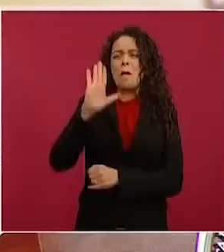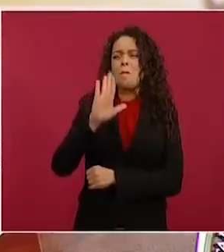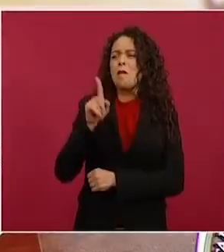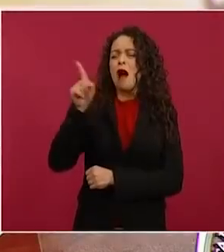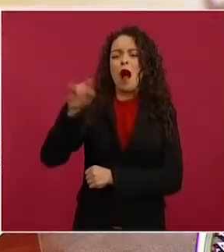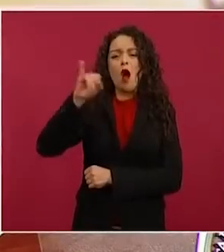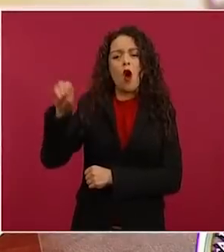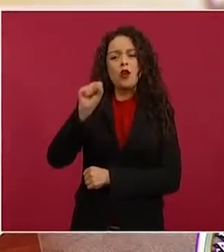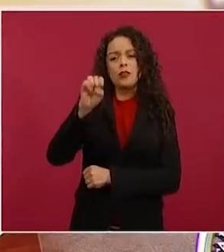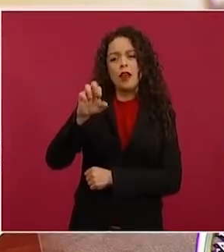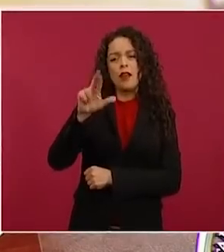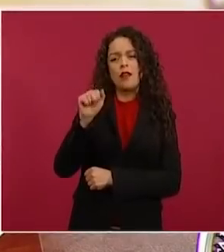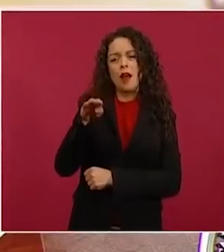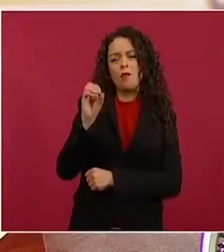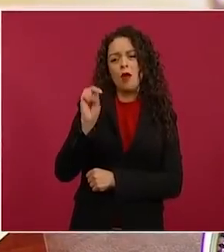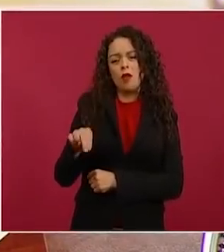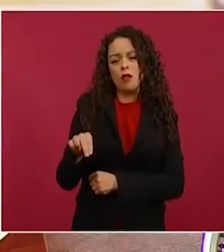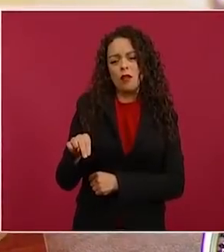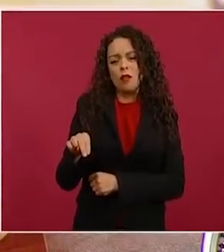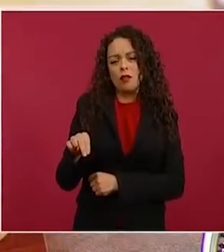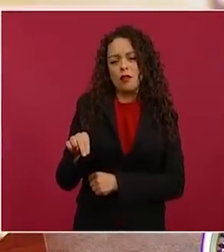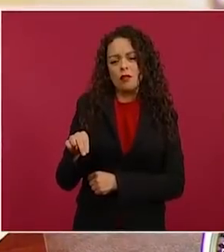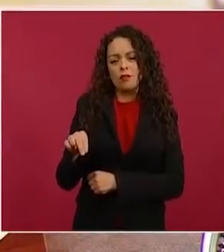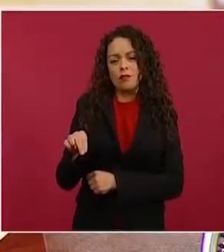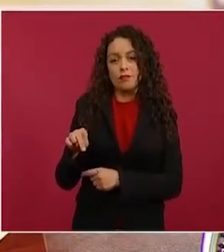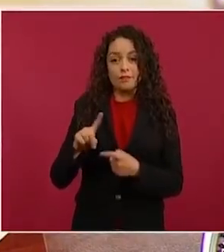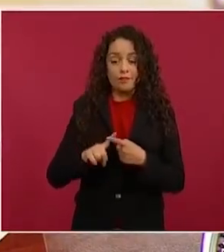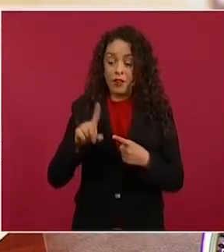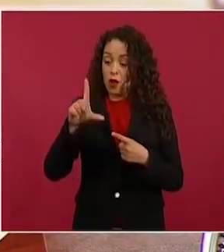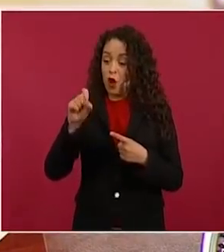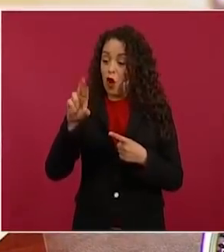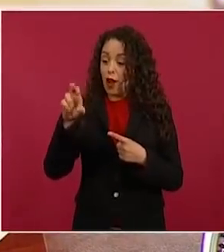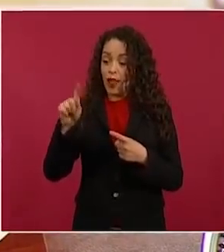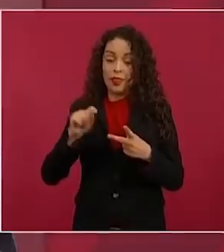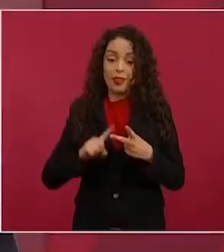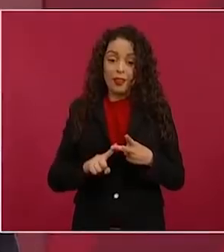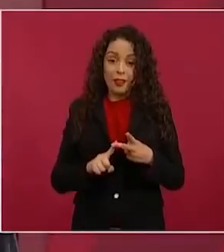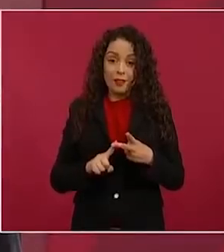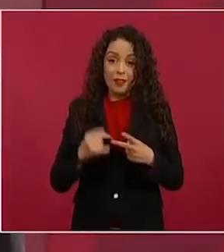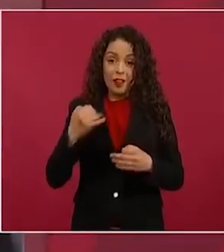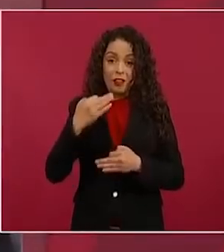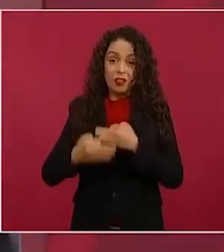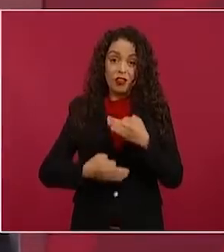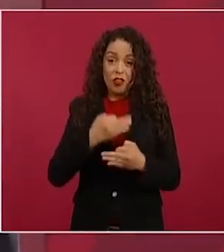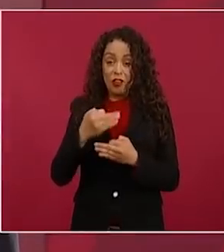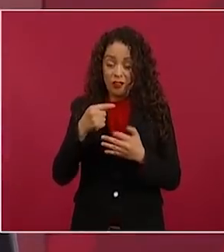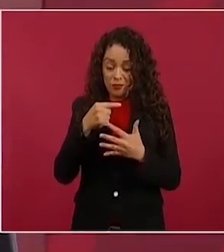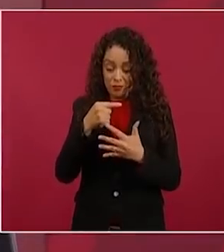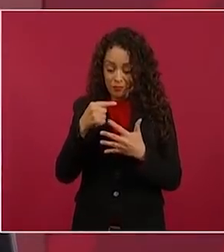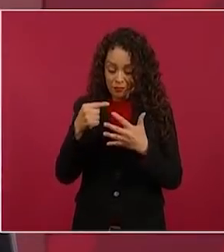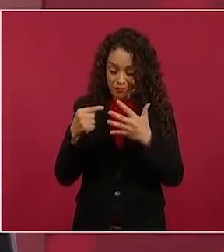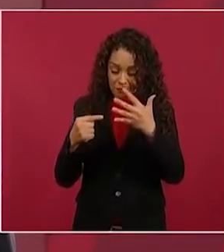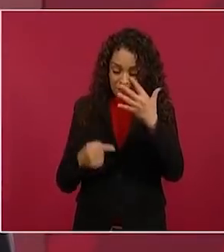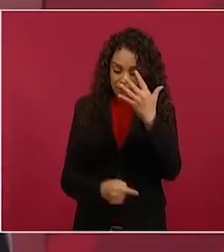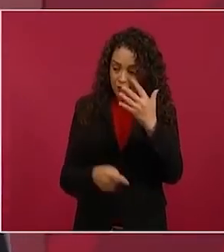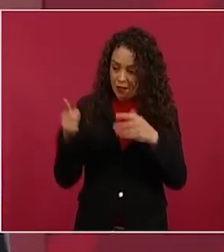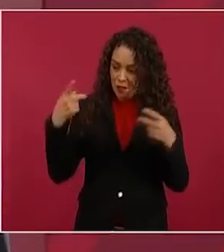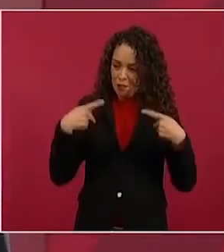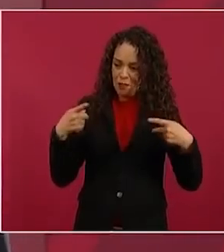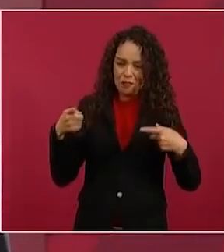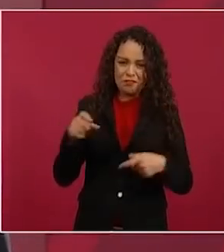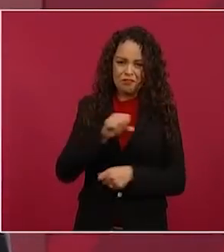lo de Loret y de todos estos mafiosos